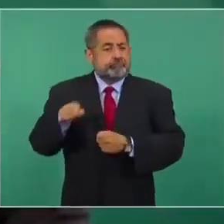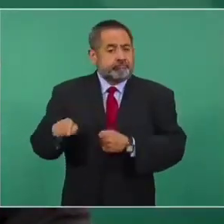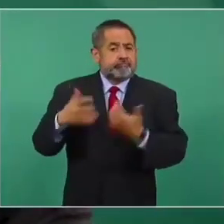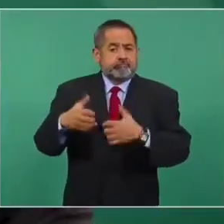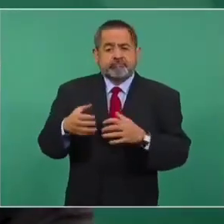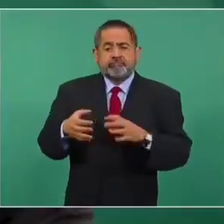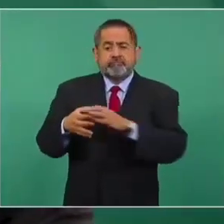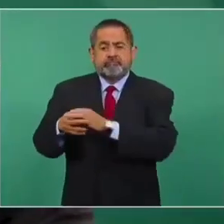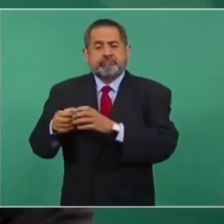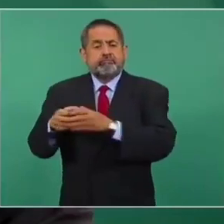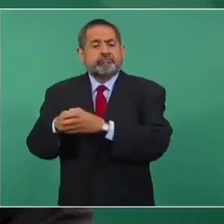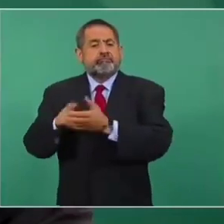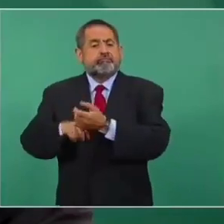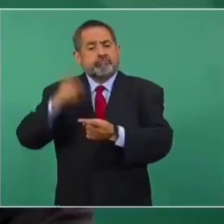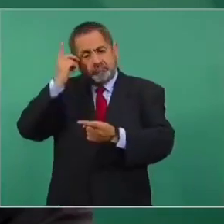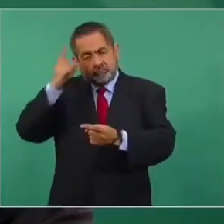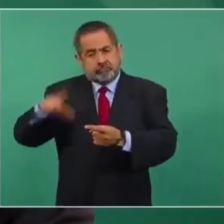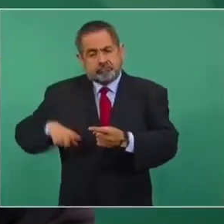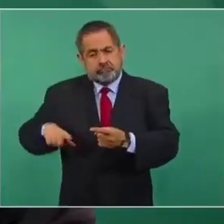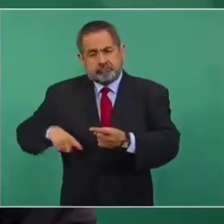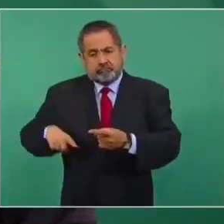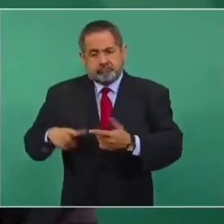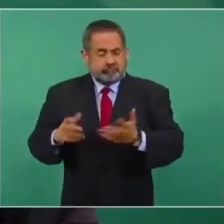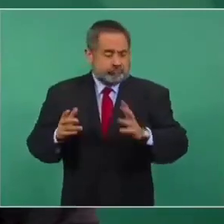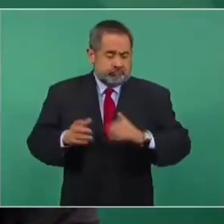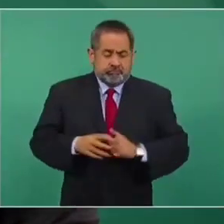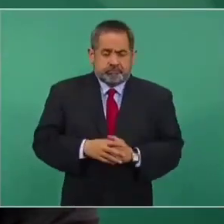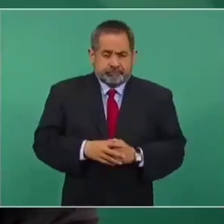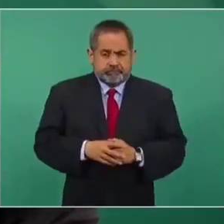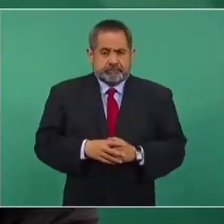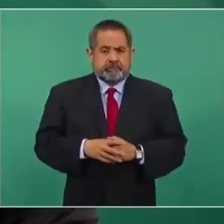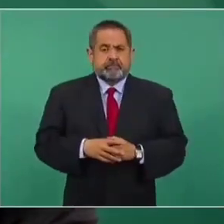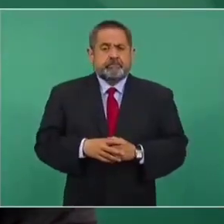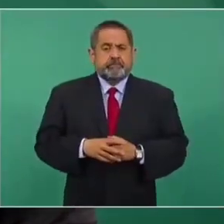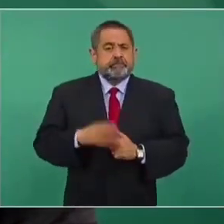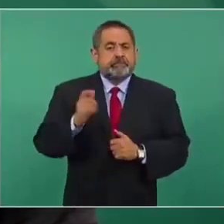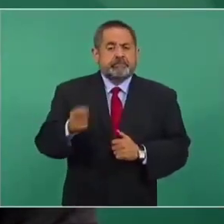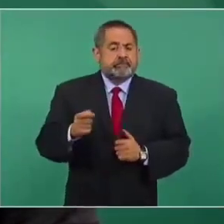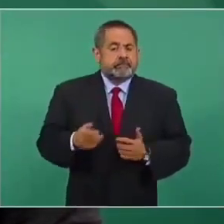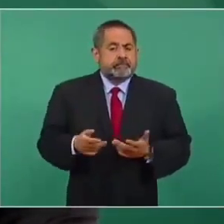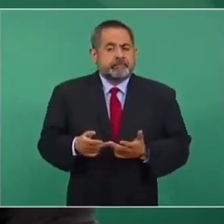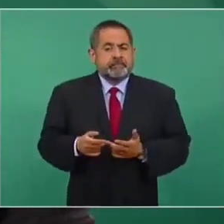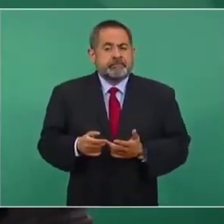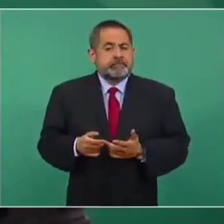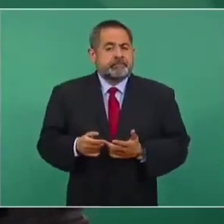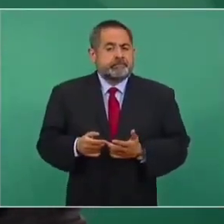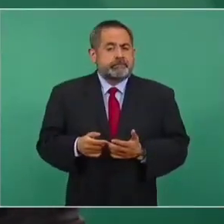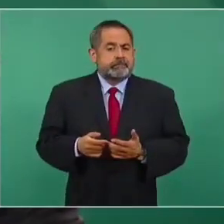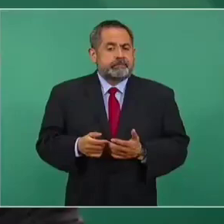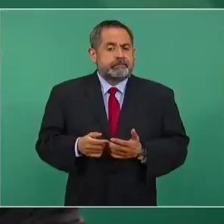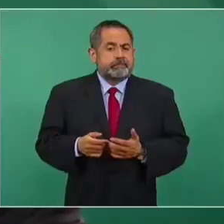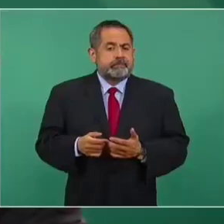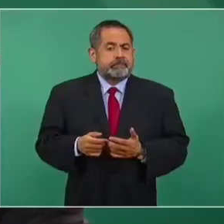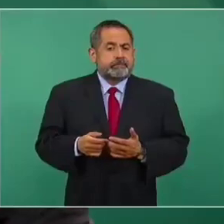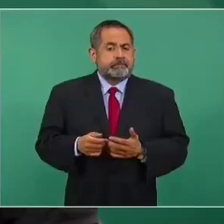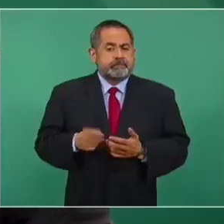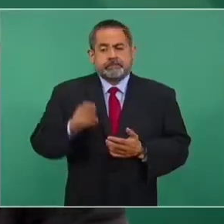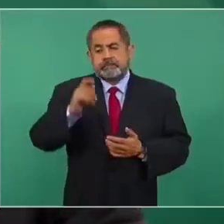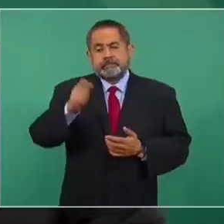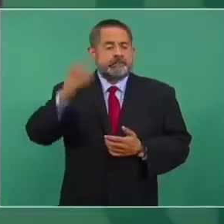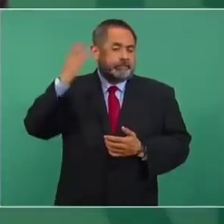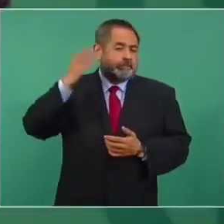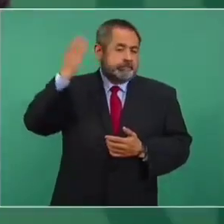porque lo que buscaba el